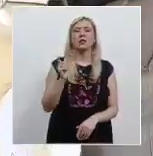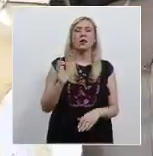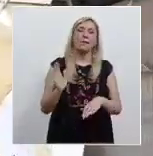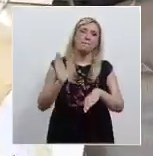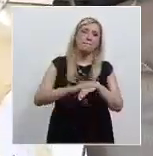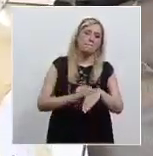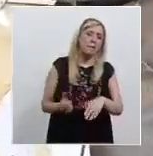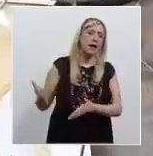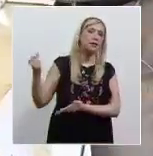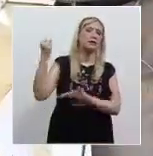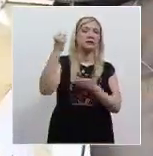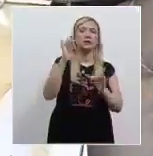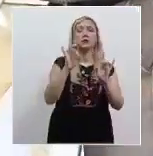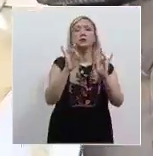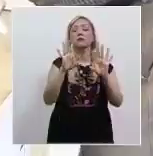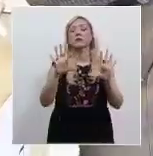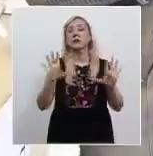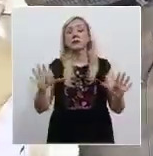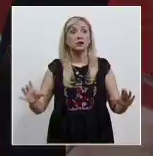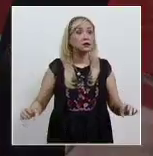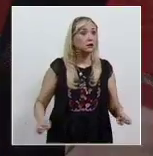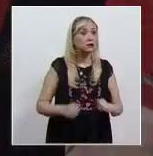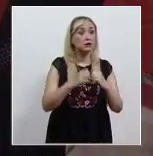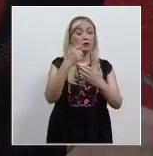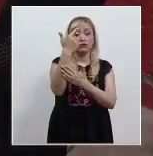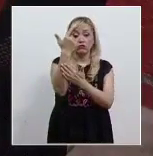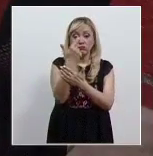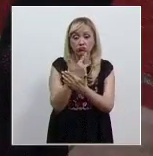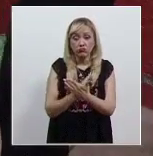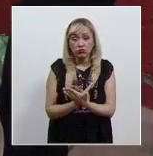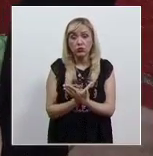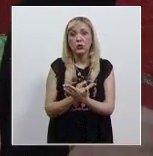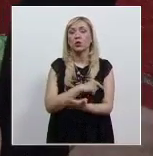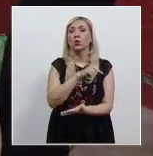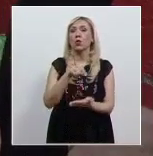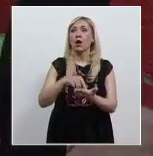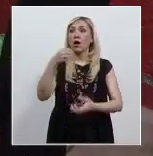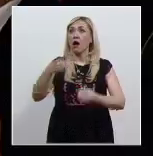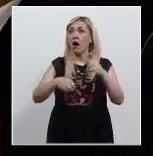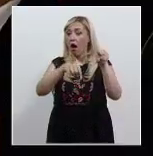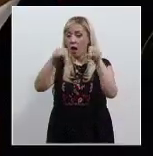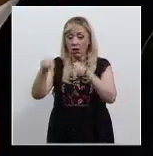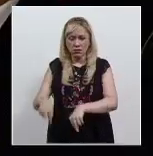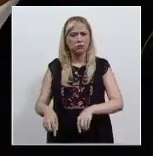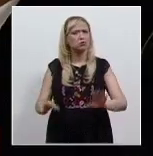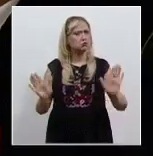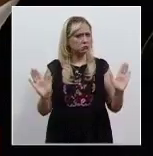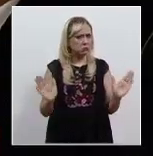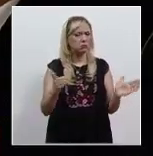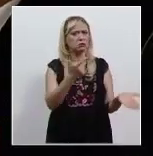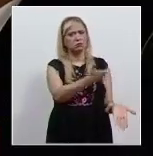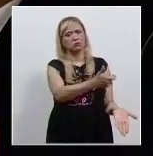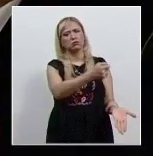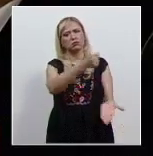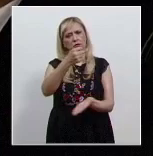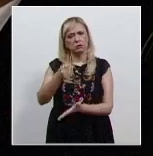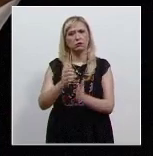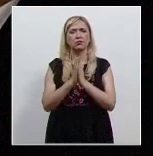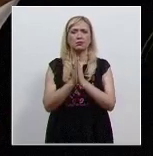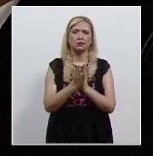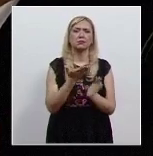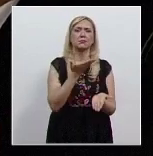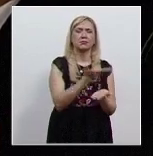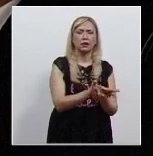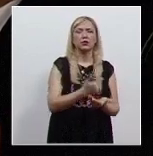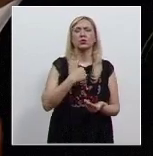utilizarían en caso de que se ordene el recuento de votos en sede jurisdiccional. Yo me reúno con todos los